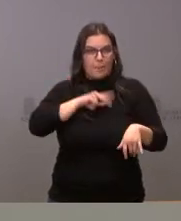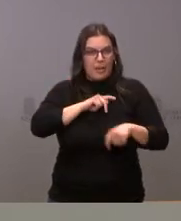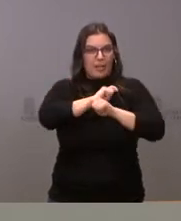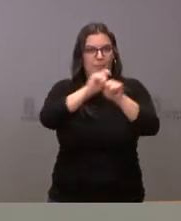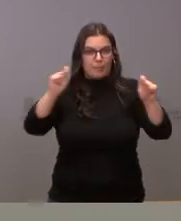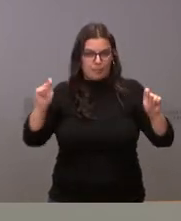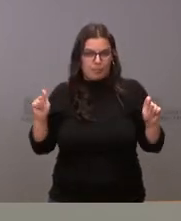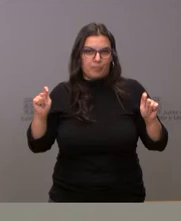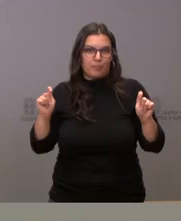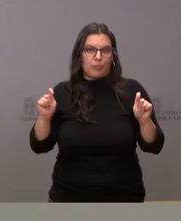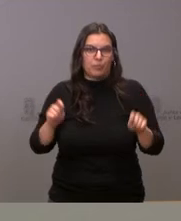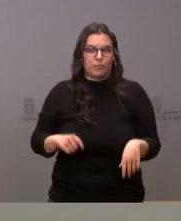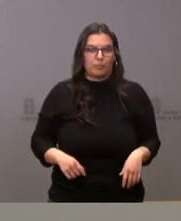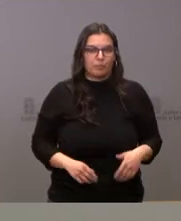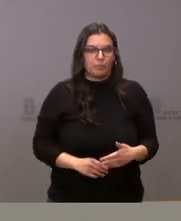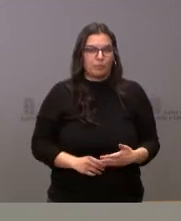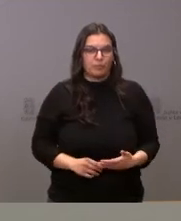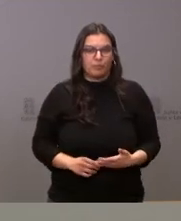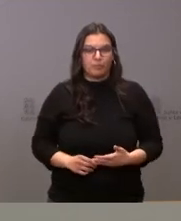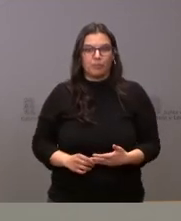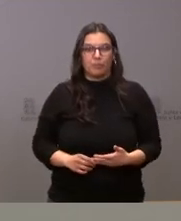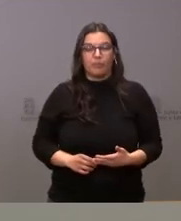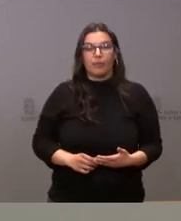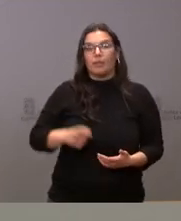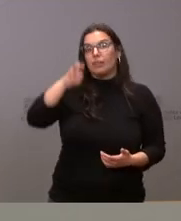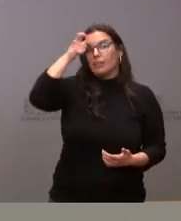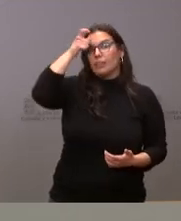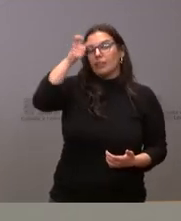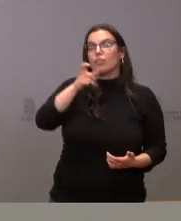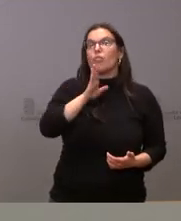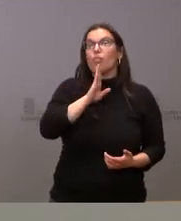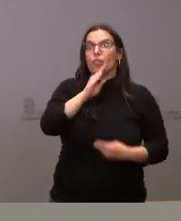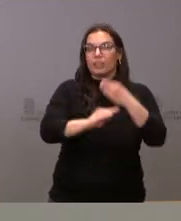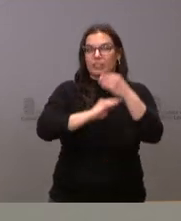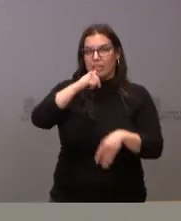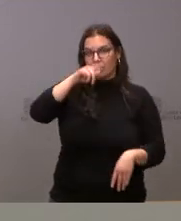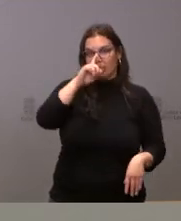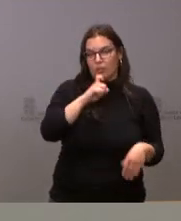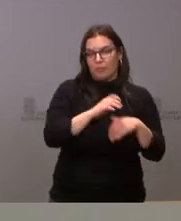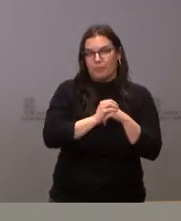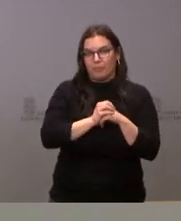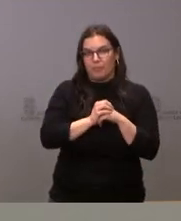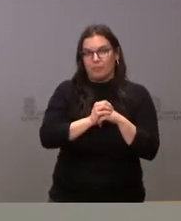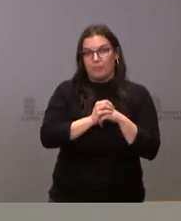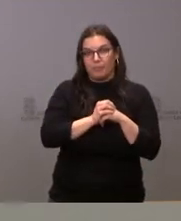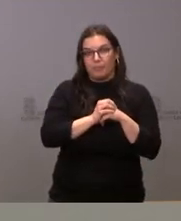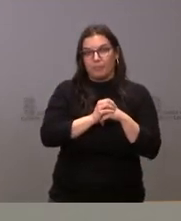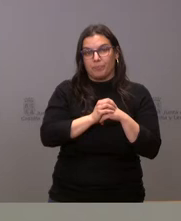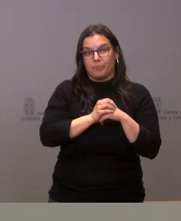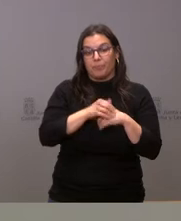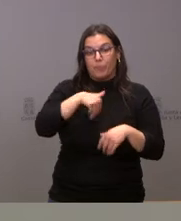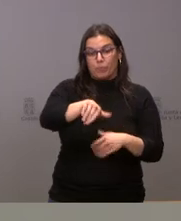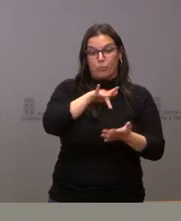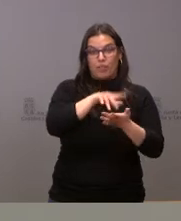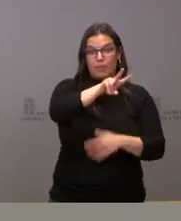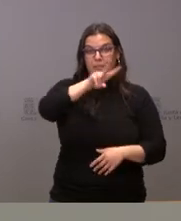acto de entrega de los premios Castilla y León y la localidad en la que se va a celebrar, como les digo, este próximo 22